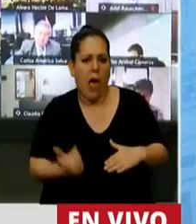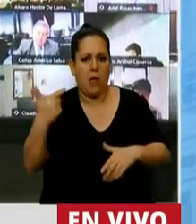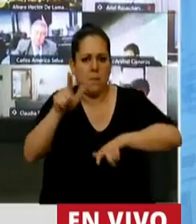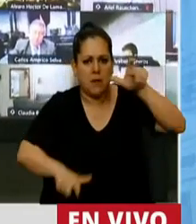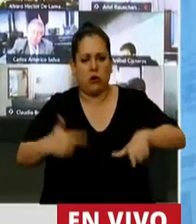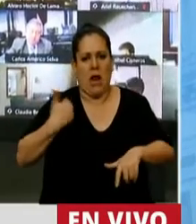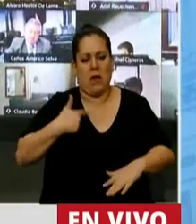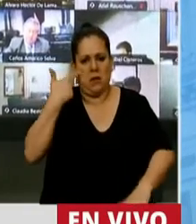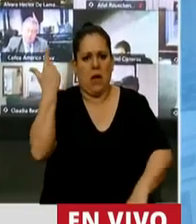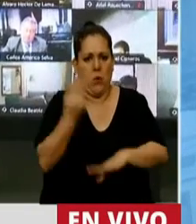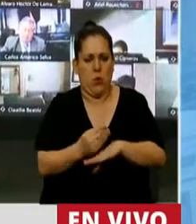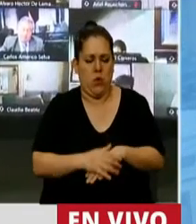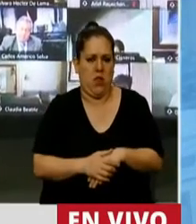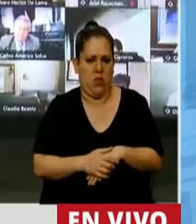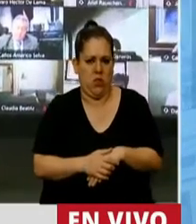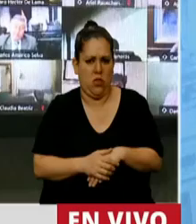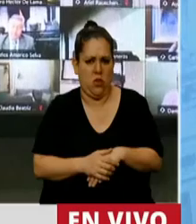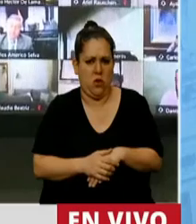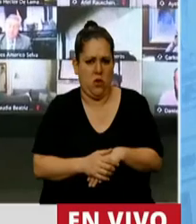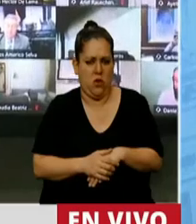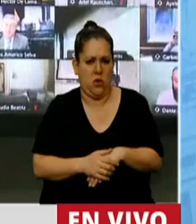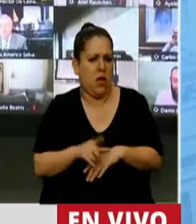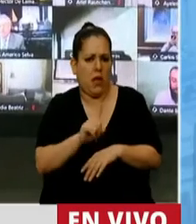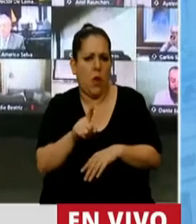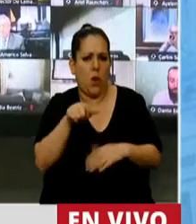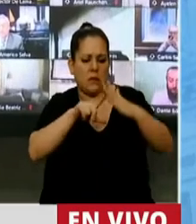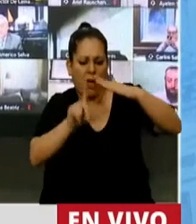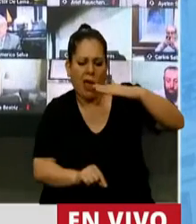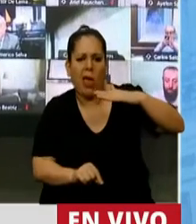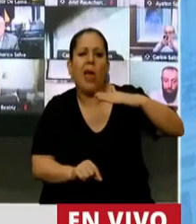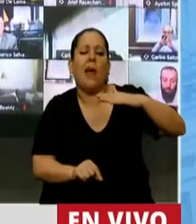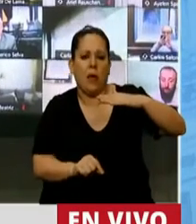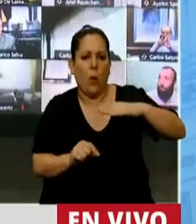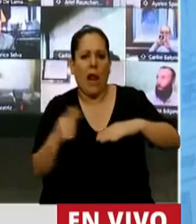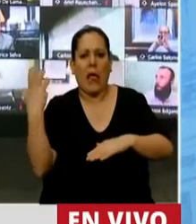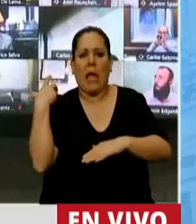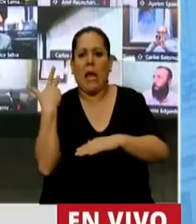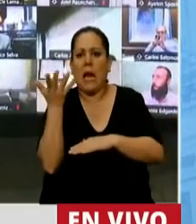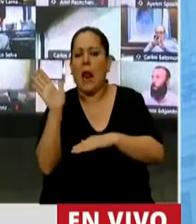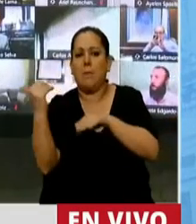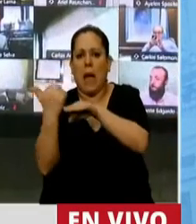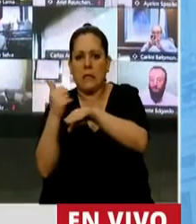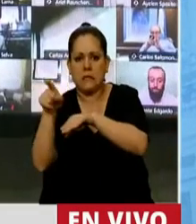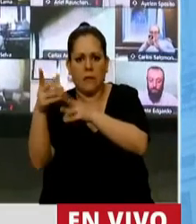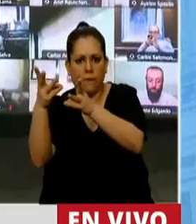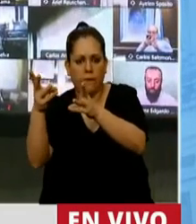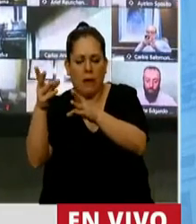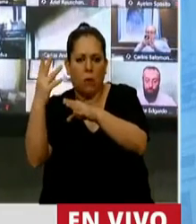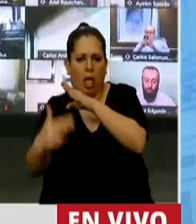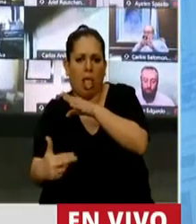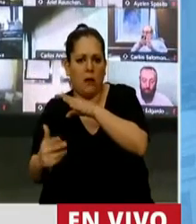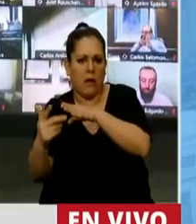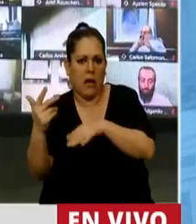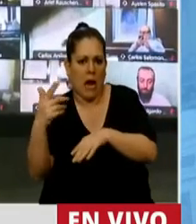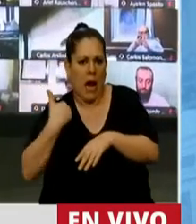y que esta Argentina no termina donde termina la General Paz. Nosotros hemos sufrido muchísimo, mucho